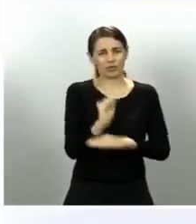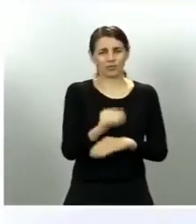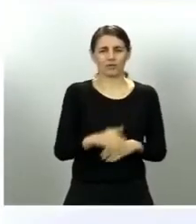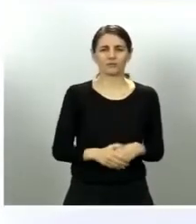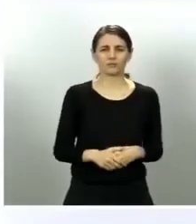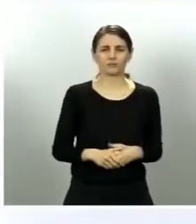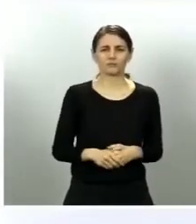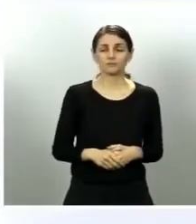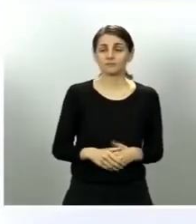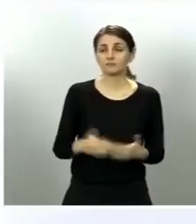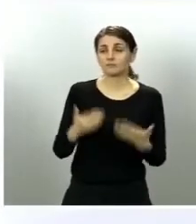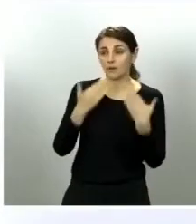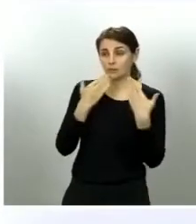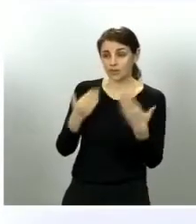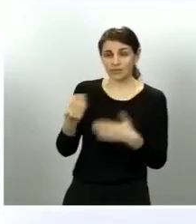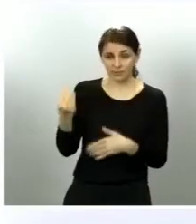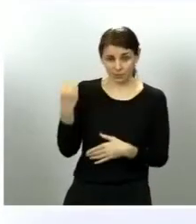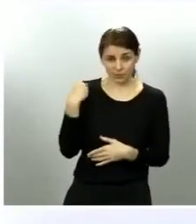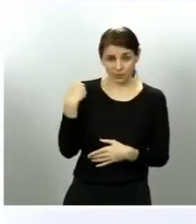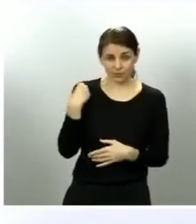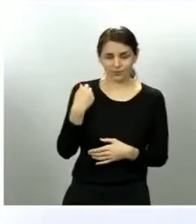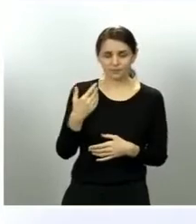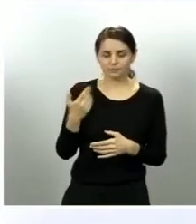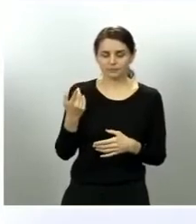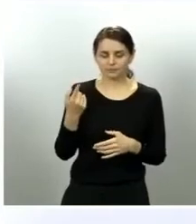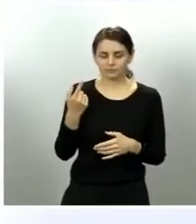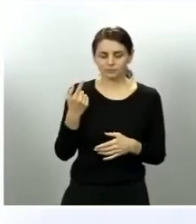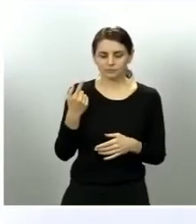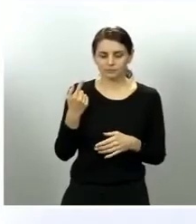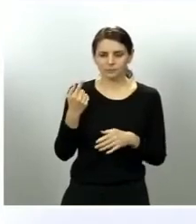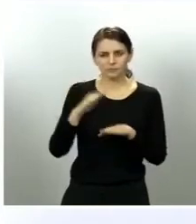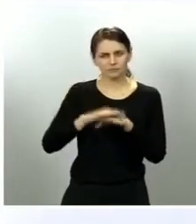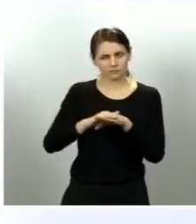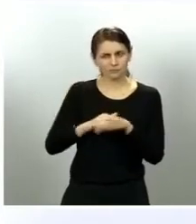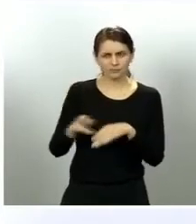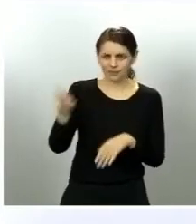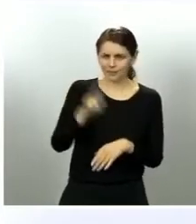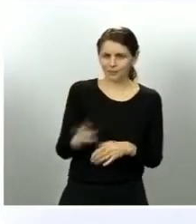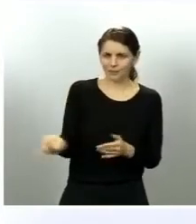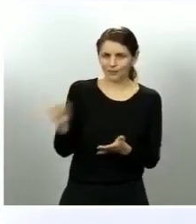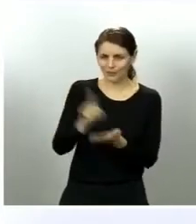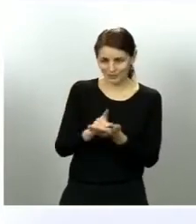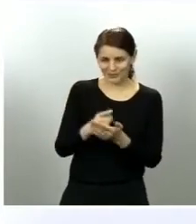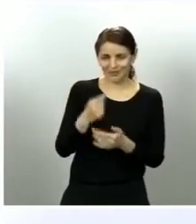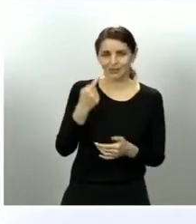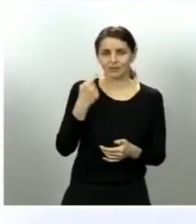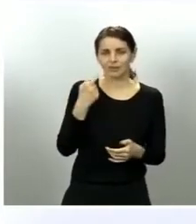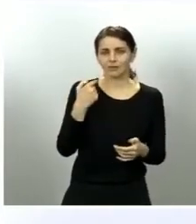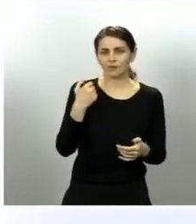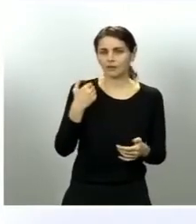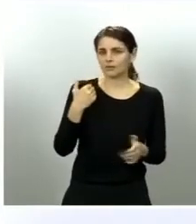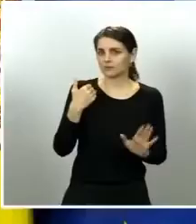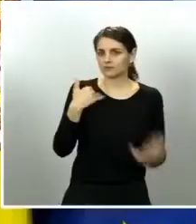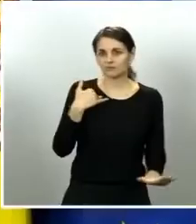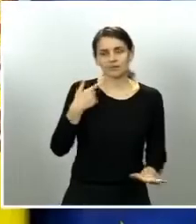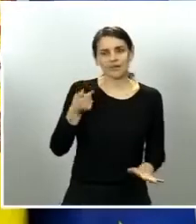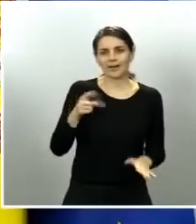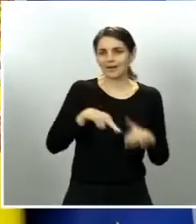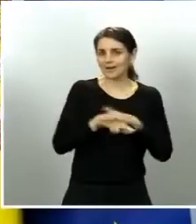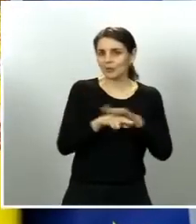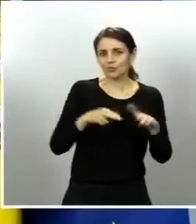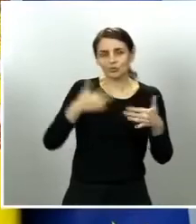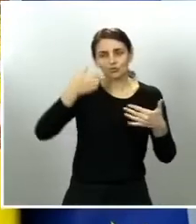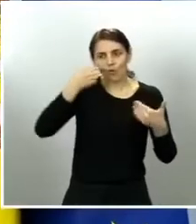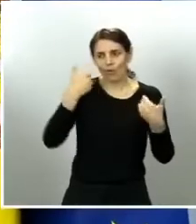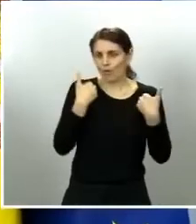por la pregunta perdona que vuelva a reiterar lo dicho tenemos los medios personales y materiales necesarios para